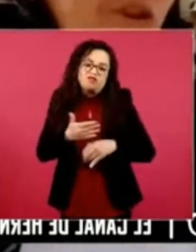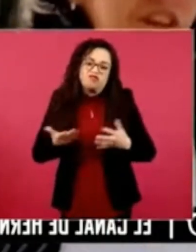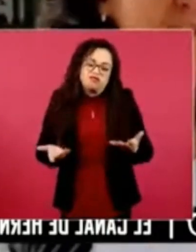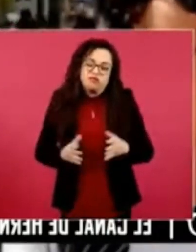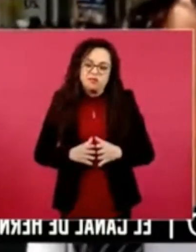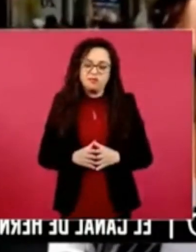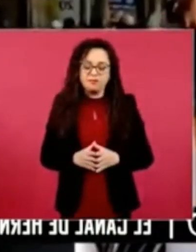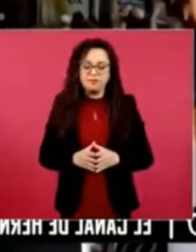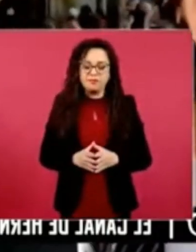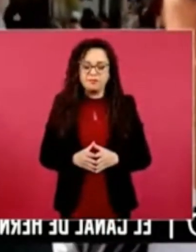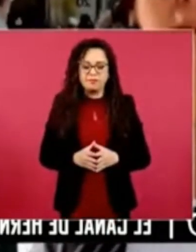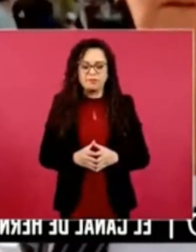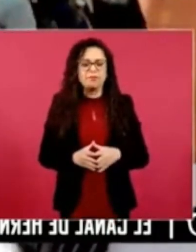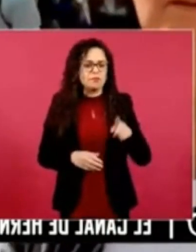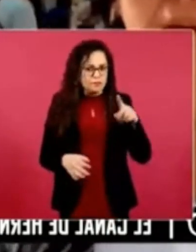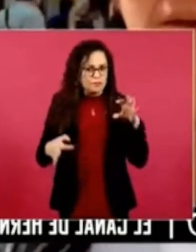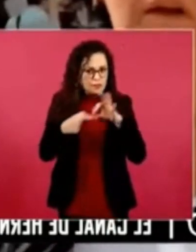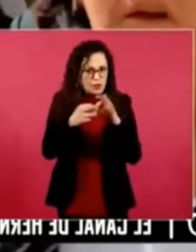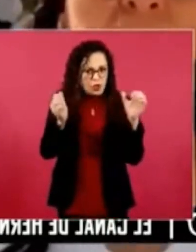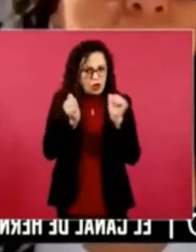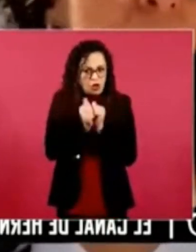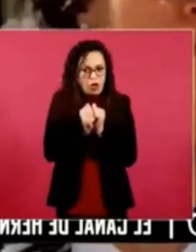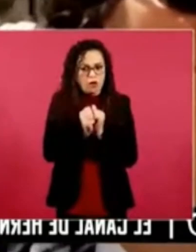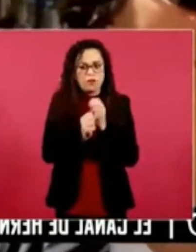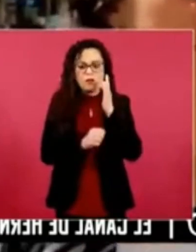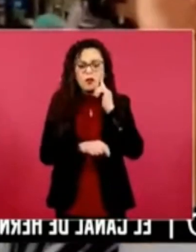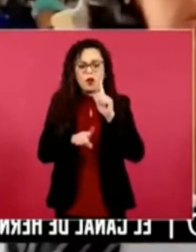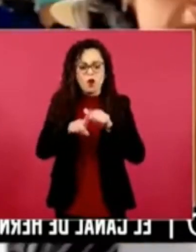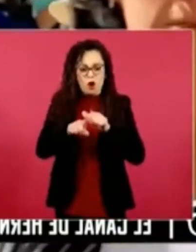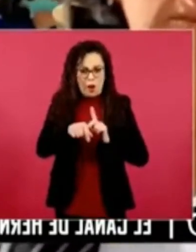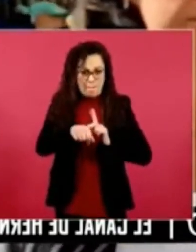expandido. ¿Y eso tiene que ver con el tono de piel de alguna manera?